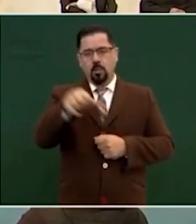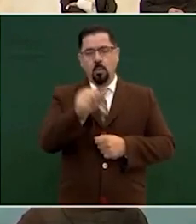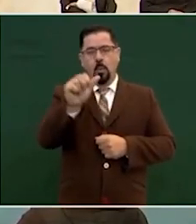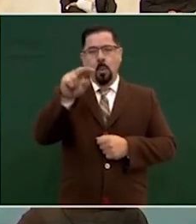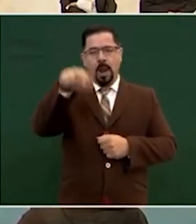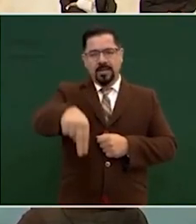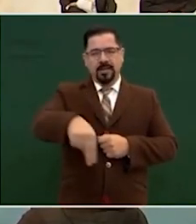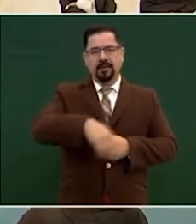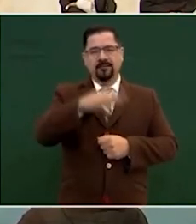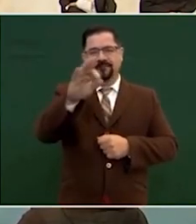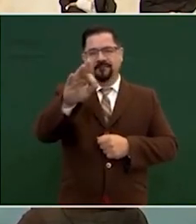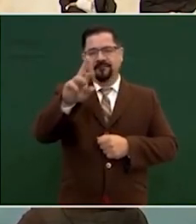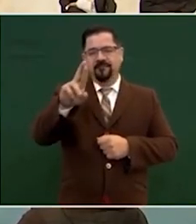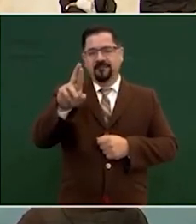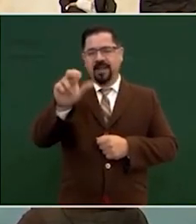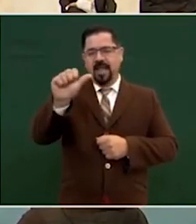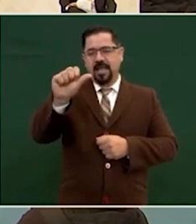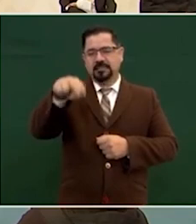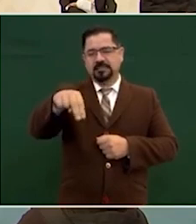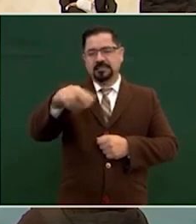que haya más equidad